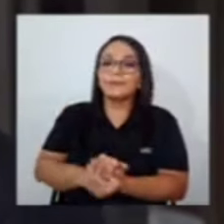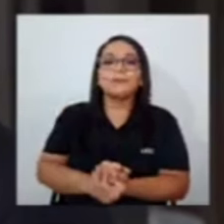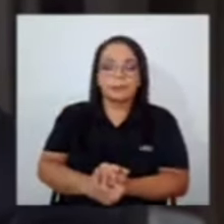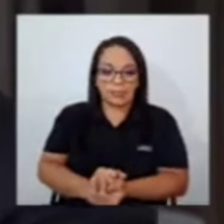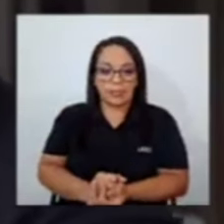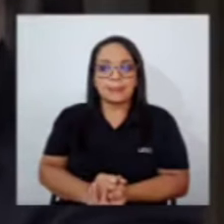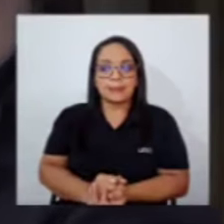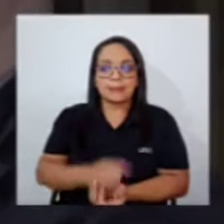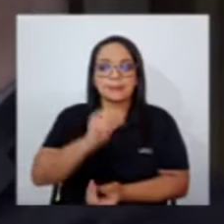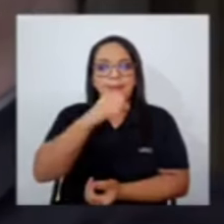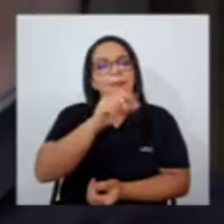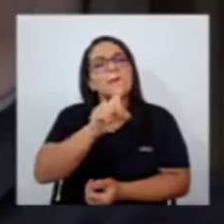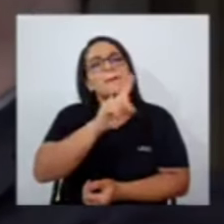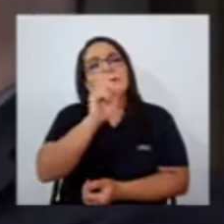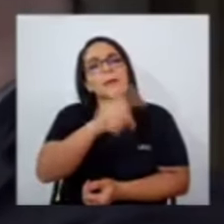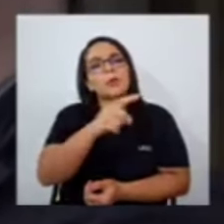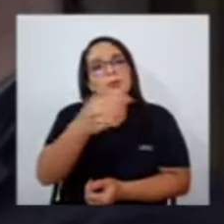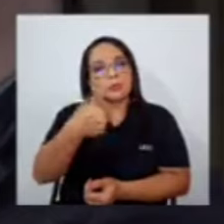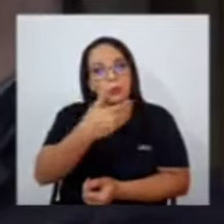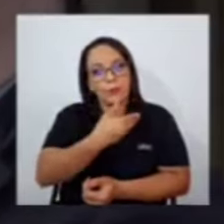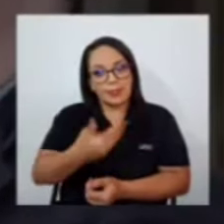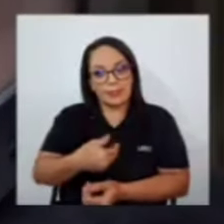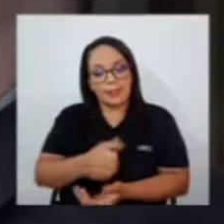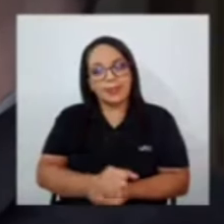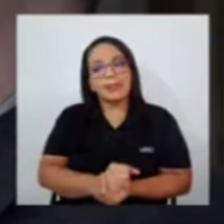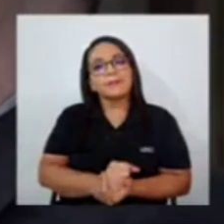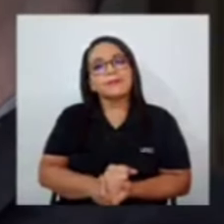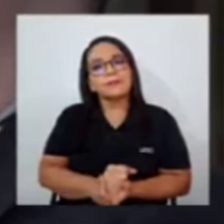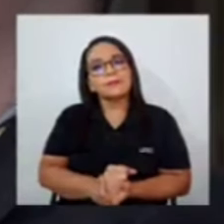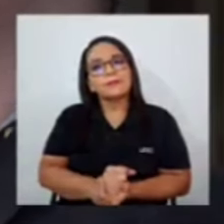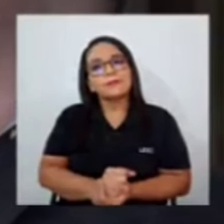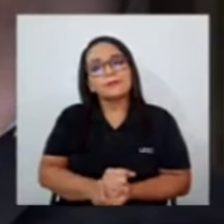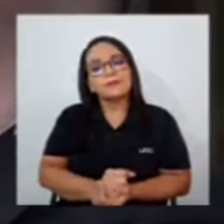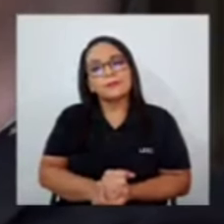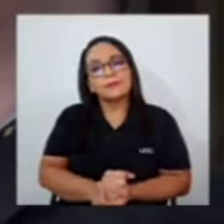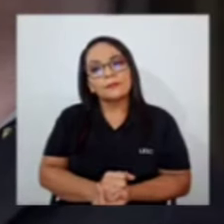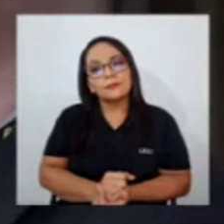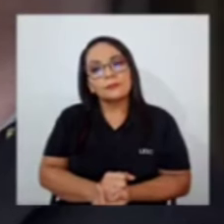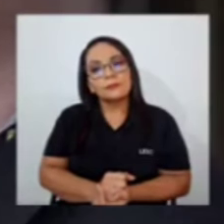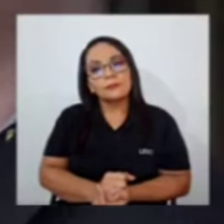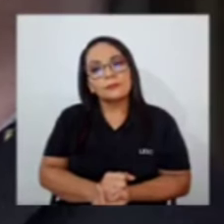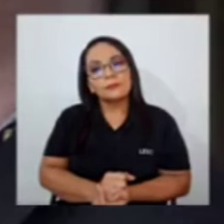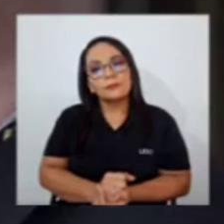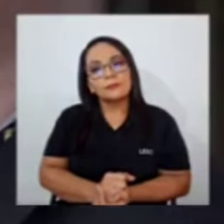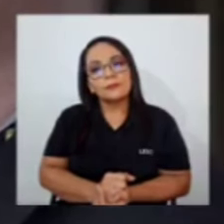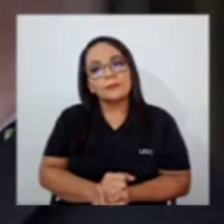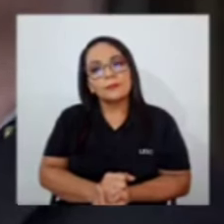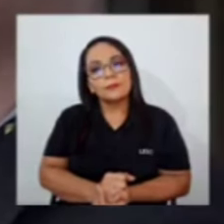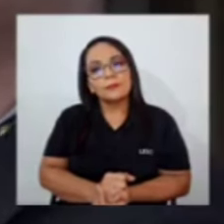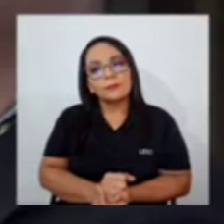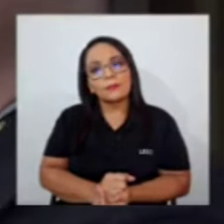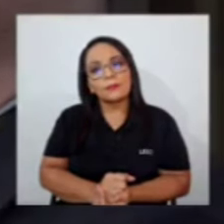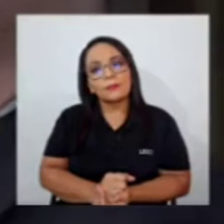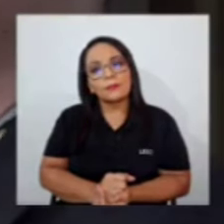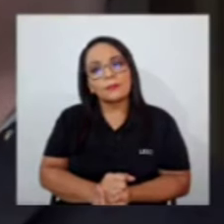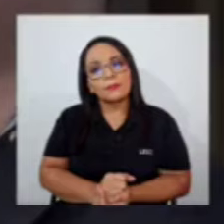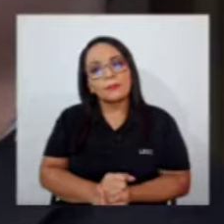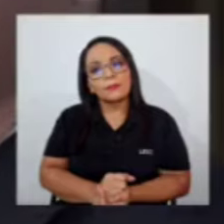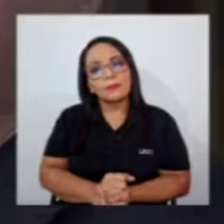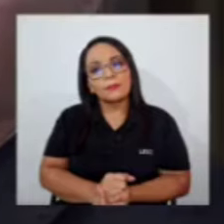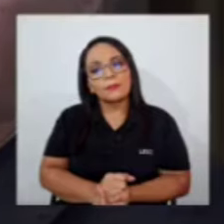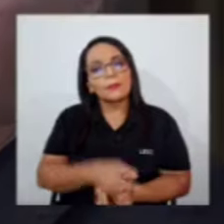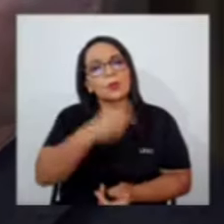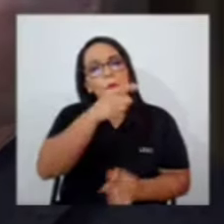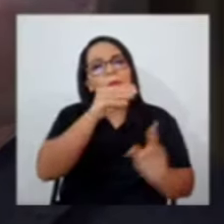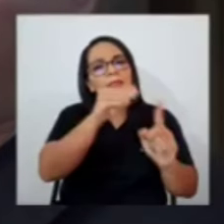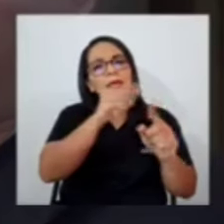señor presidente y qué sería ese mensaje para digamos un mensaje simple que